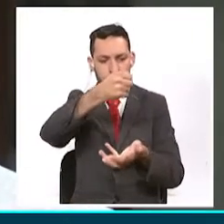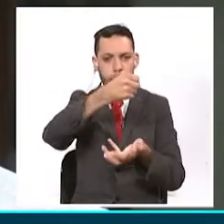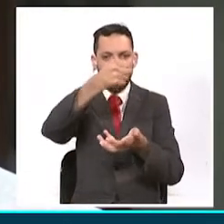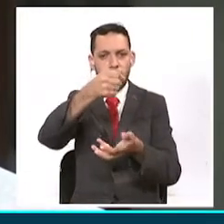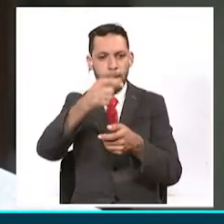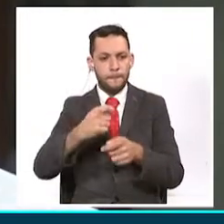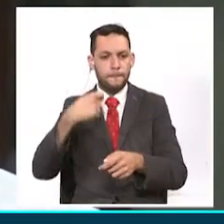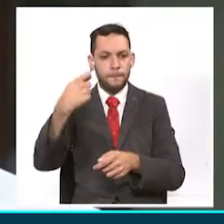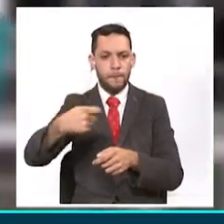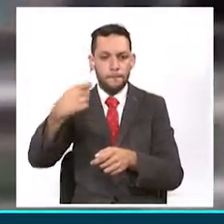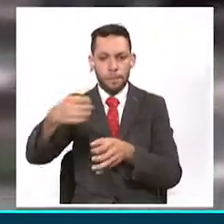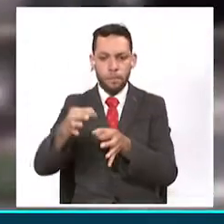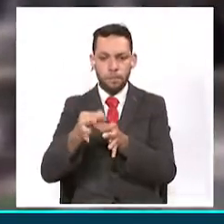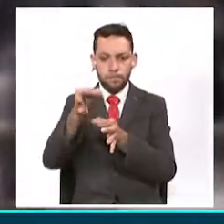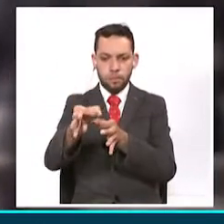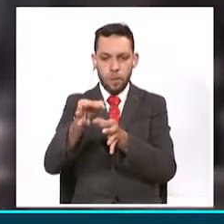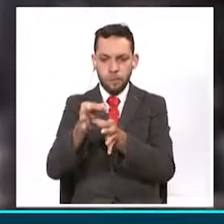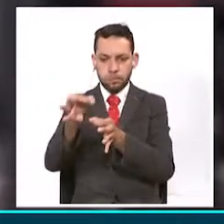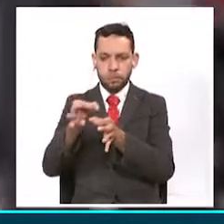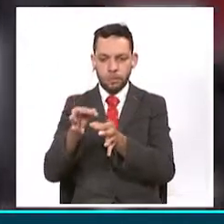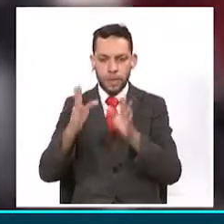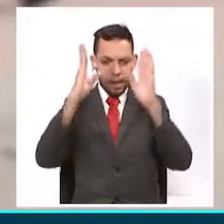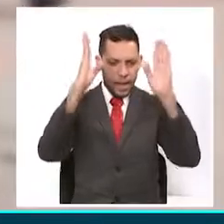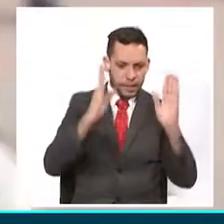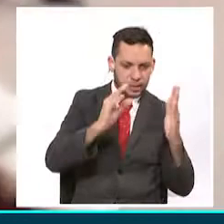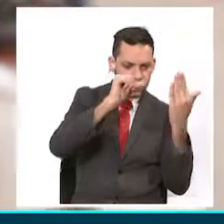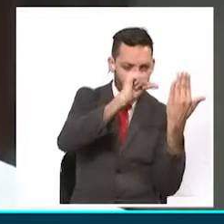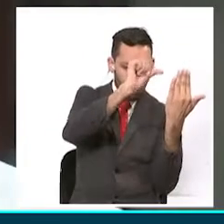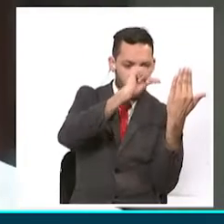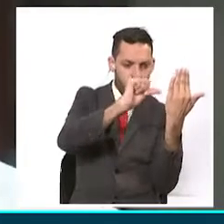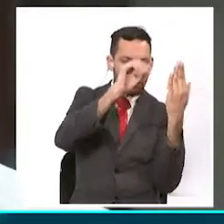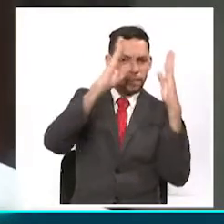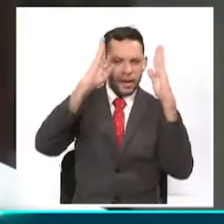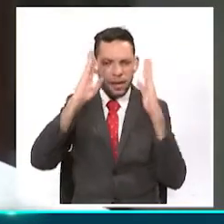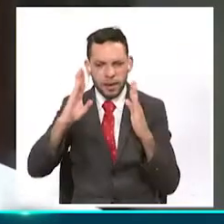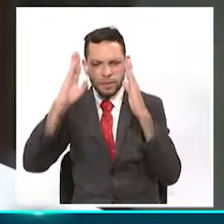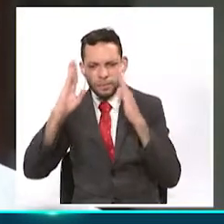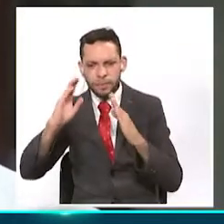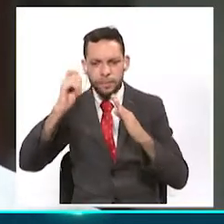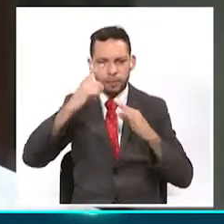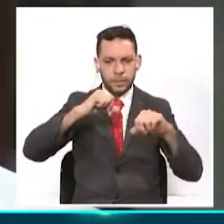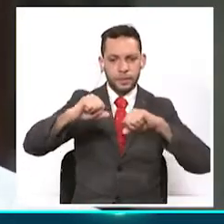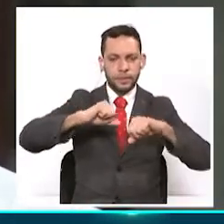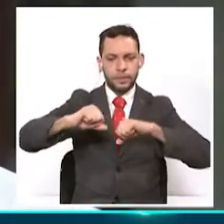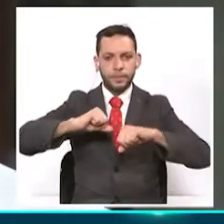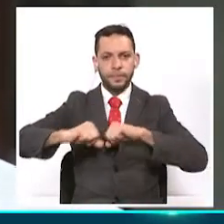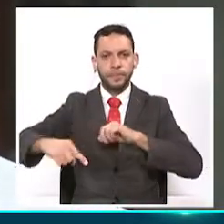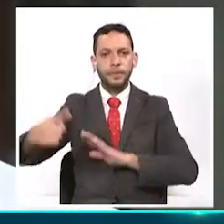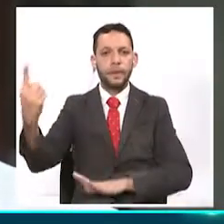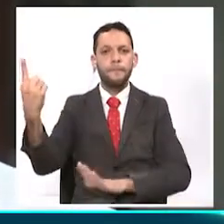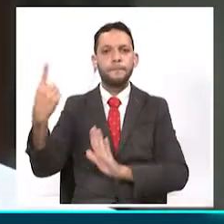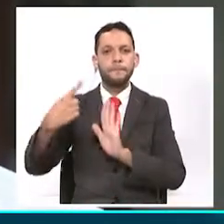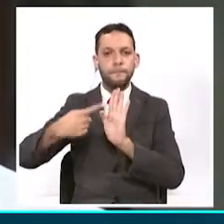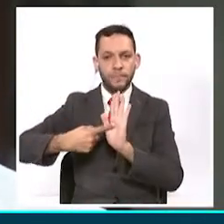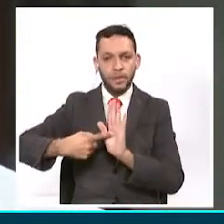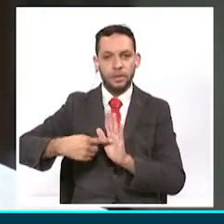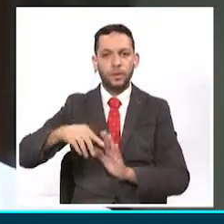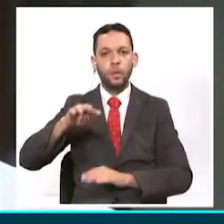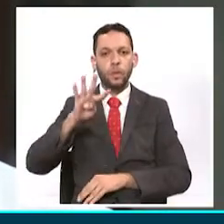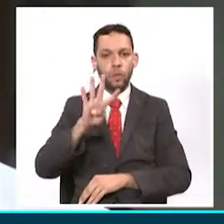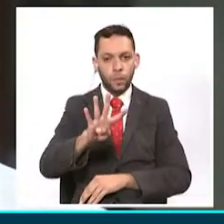municipios para la atención de este importante programa. Hemos dispuesto de 1.420 millones para